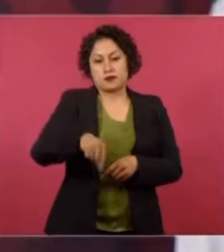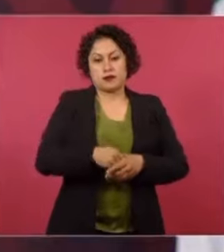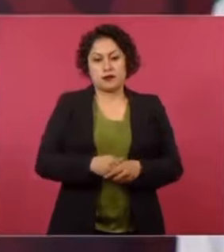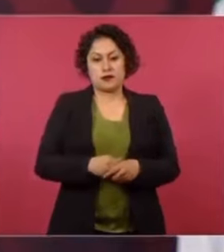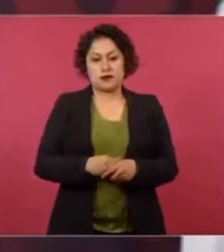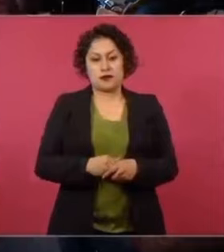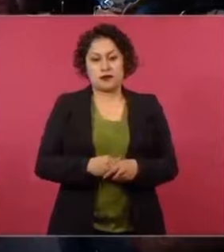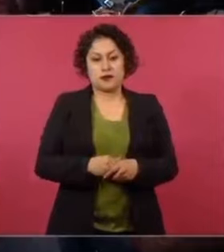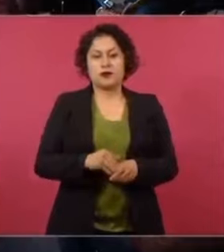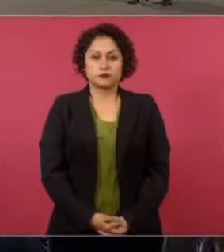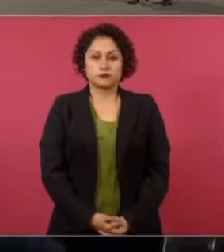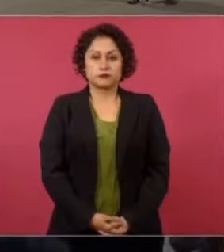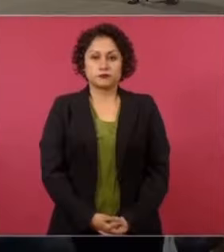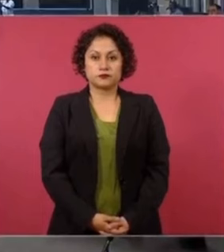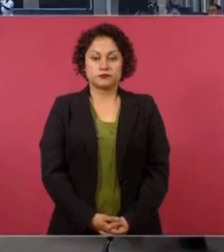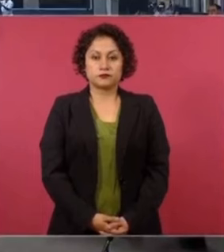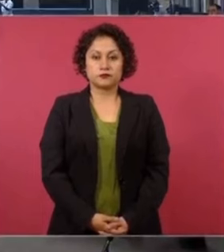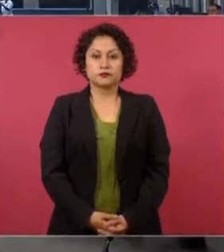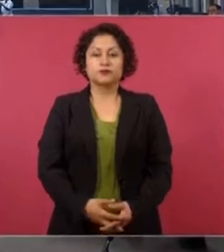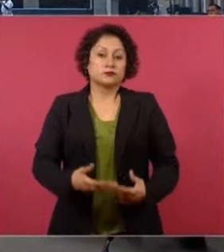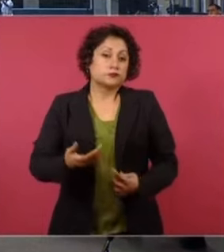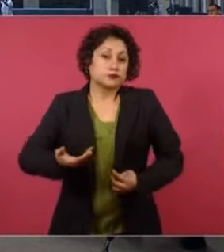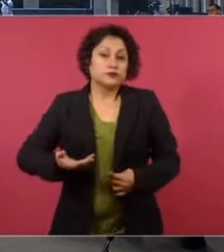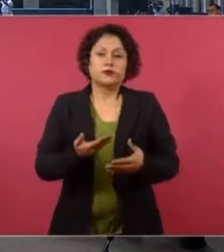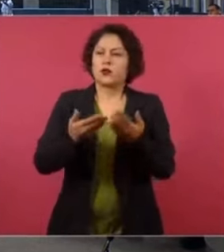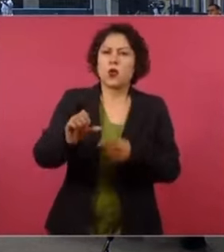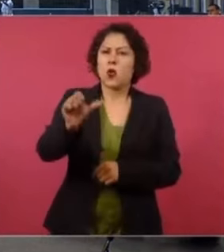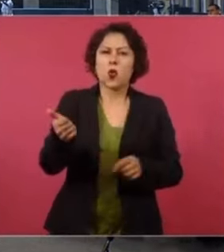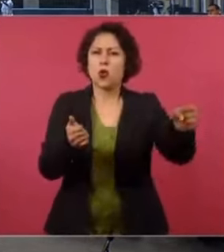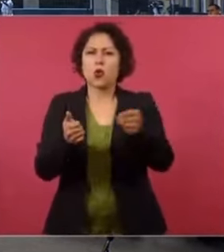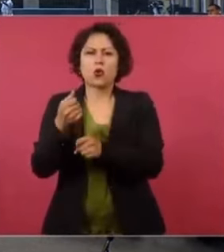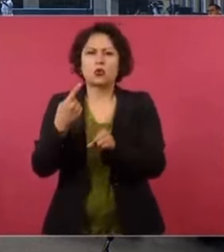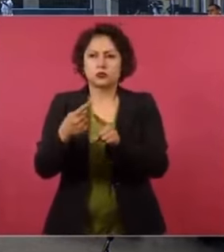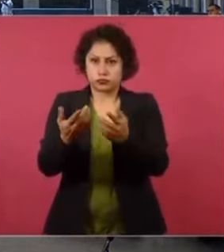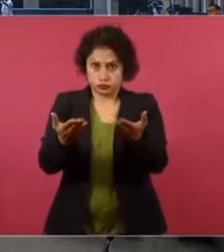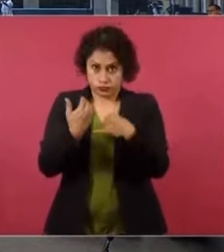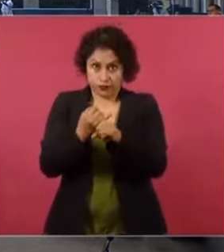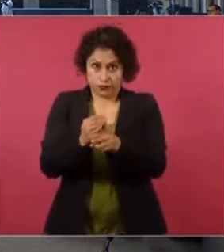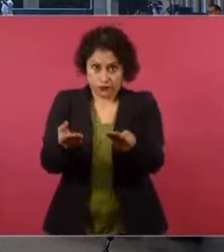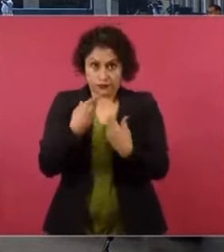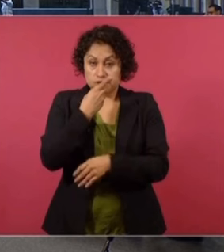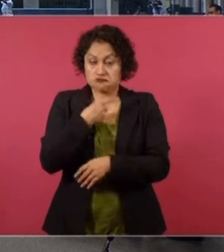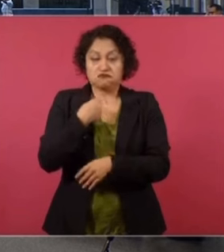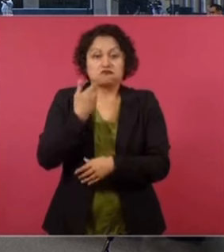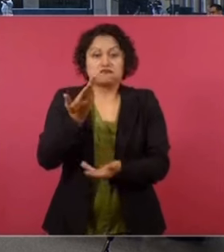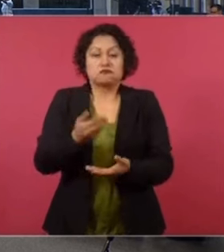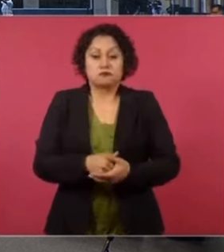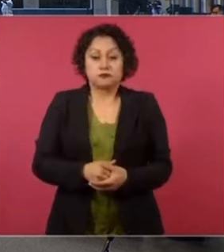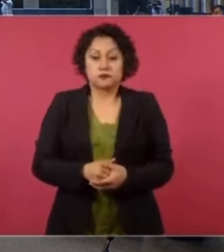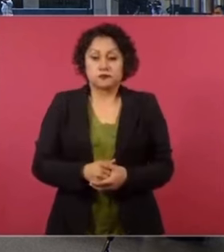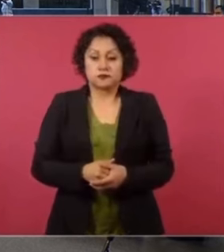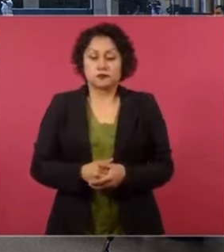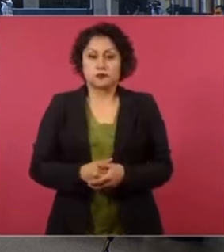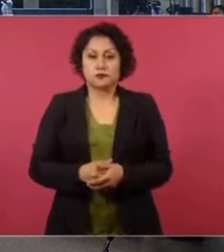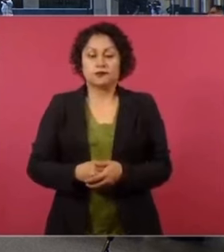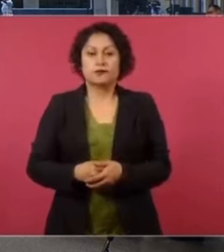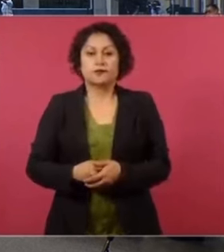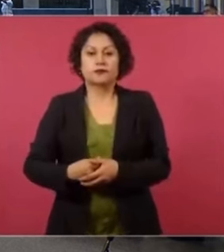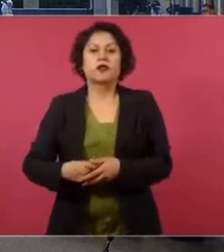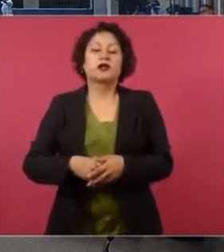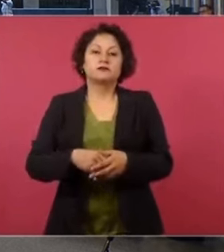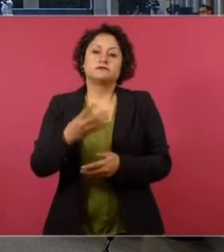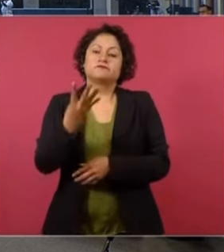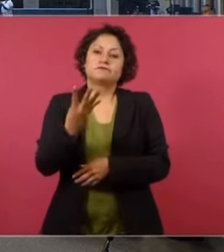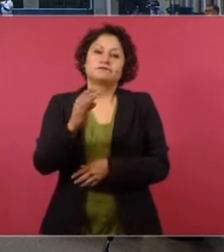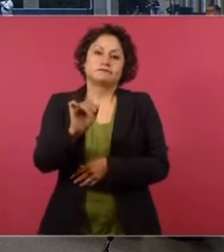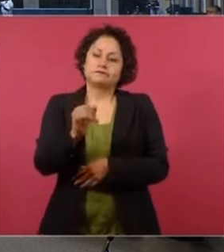secretario de seguridad. ¿Y a quién más nombró? infórmeme ustedes porque yo… Cuatro. Sí,